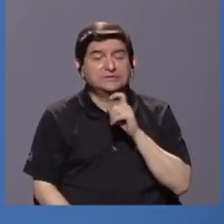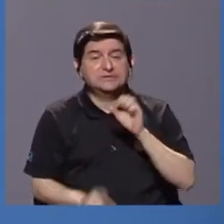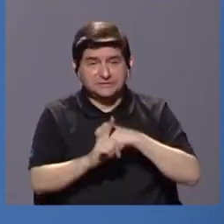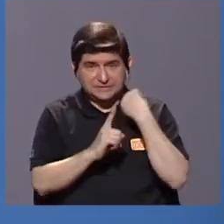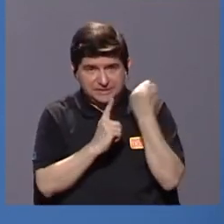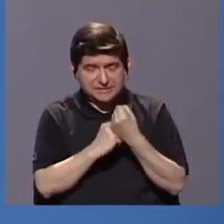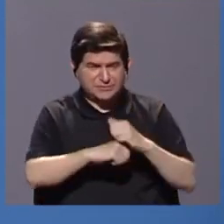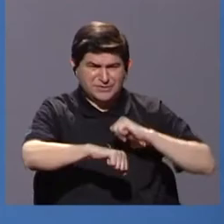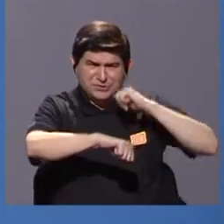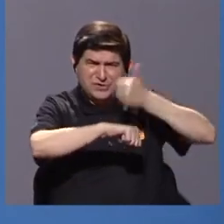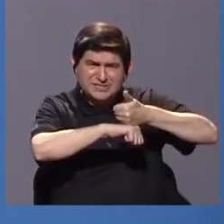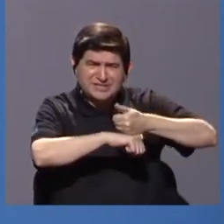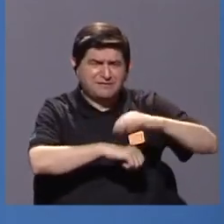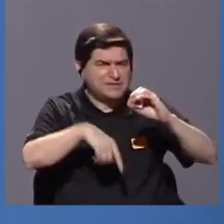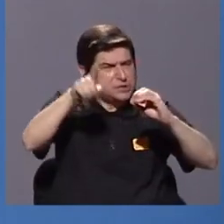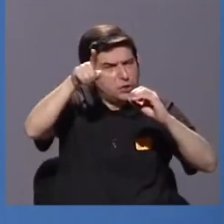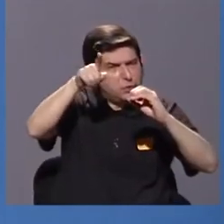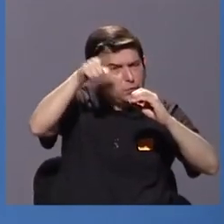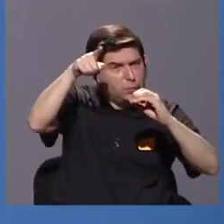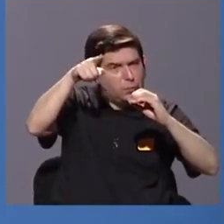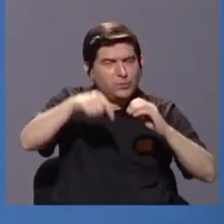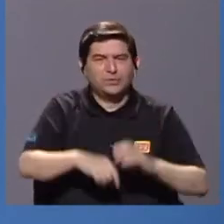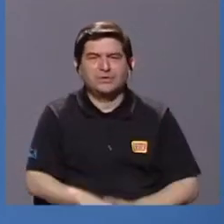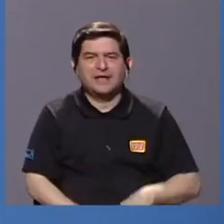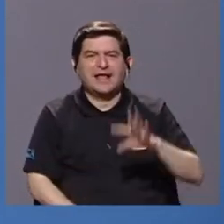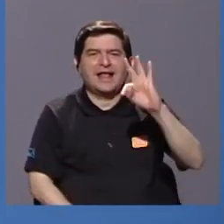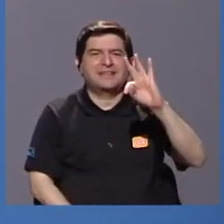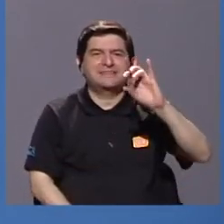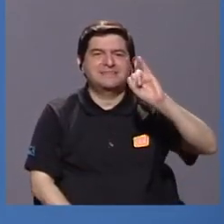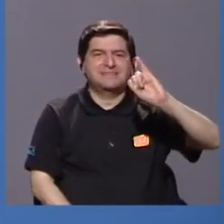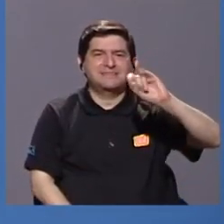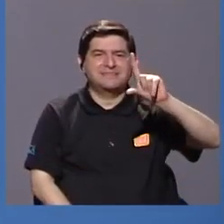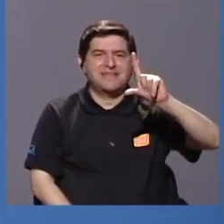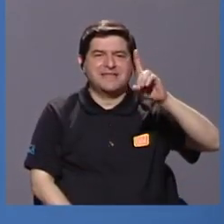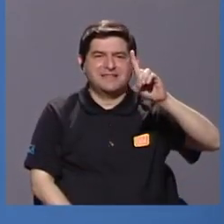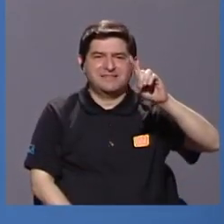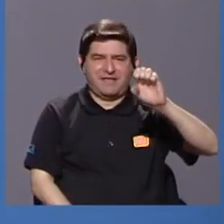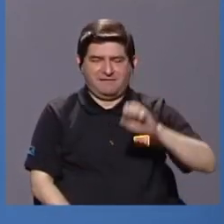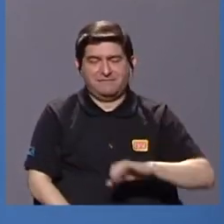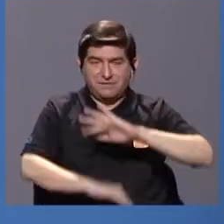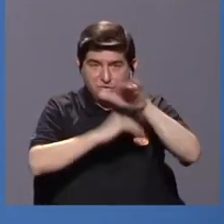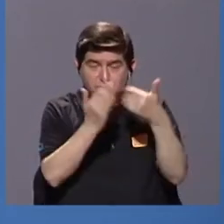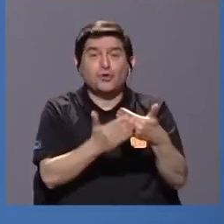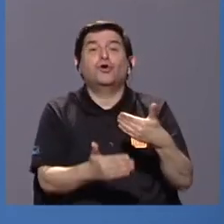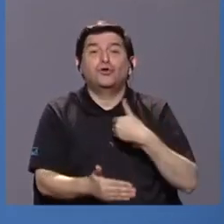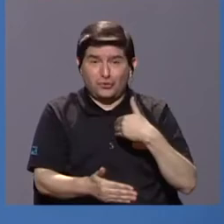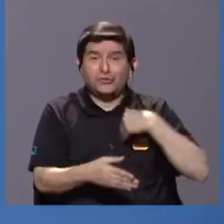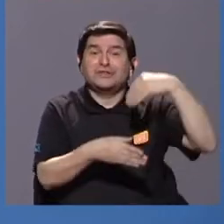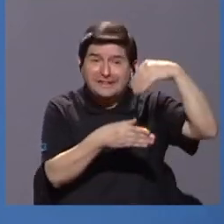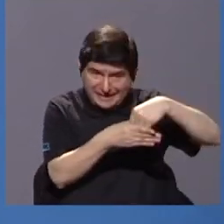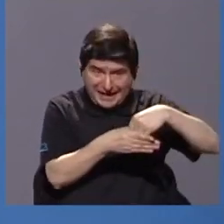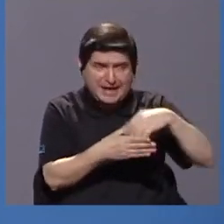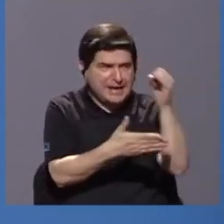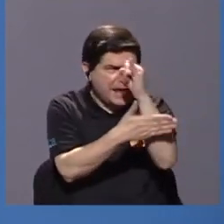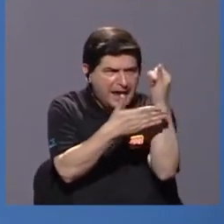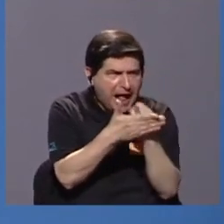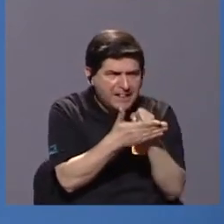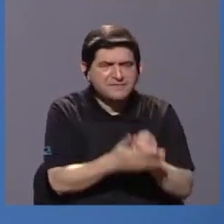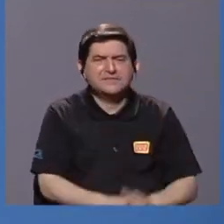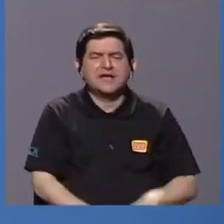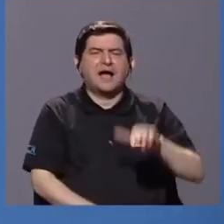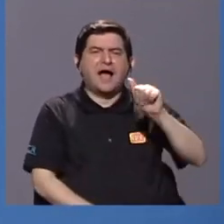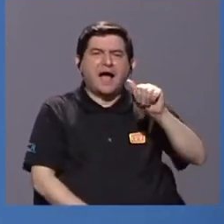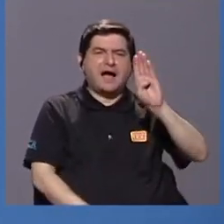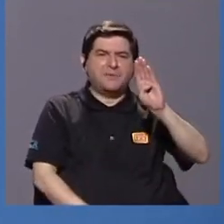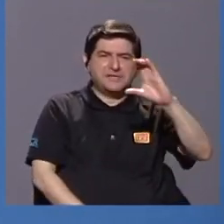asunto de la colocación de la tilde, ¿por qué? Porque, digamos, casi todo lleva tilde. Cuando se diseñaron los alfabetos,